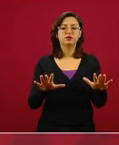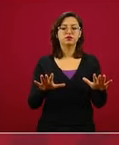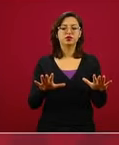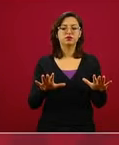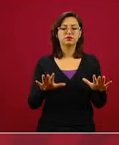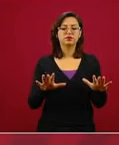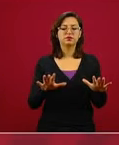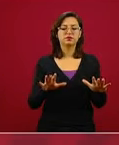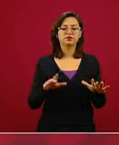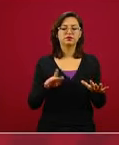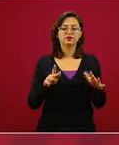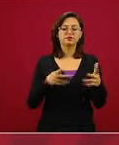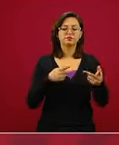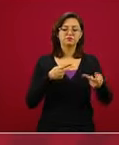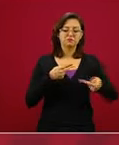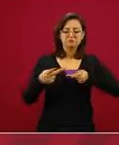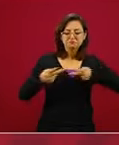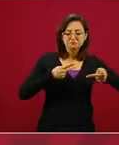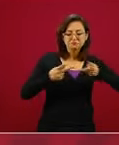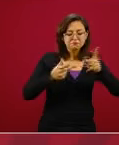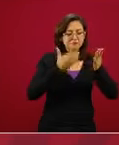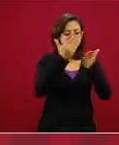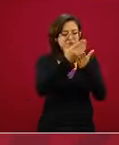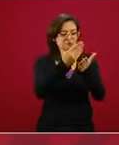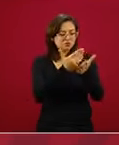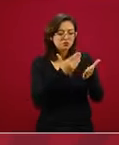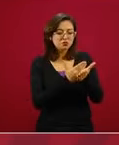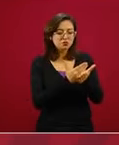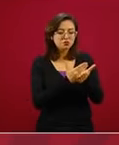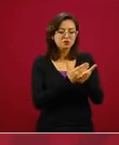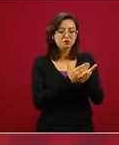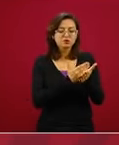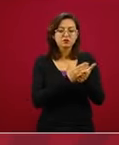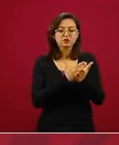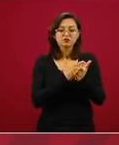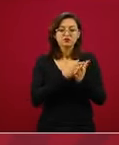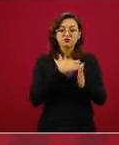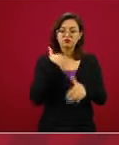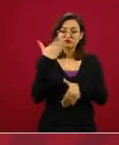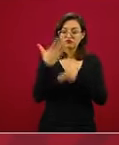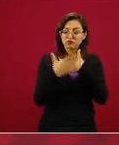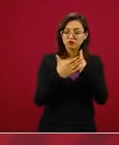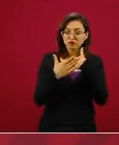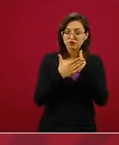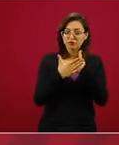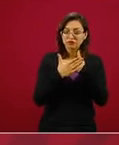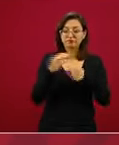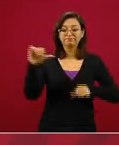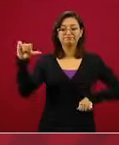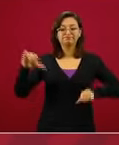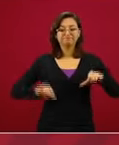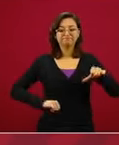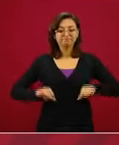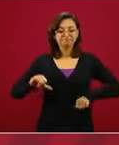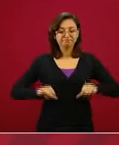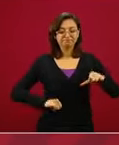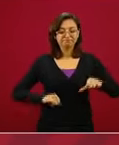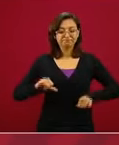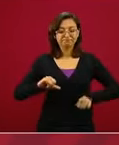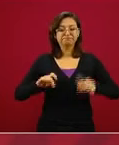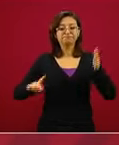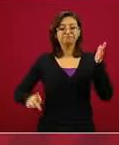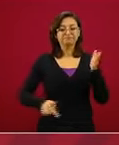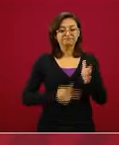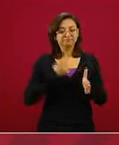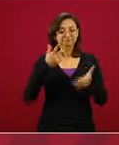el plan de reapertura en